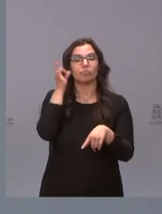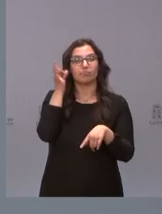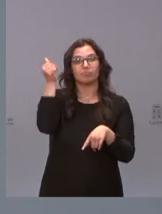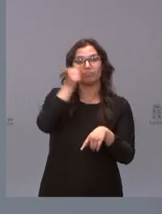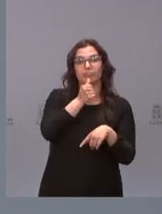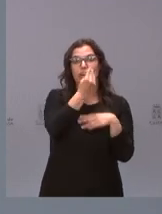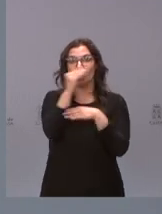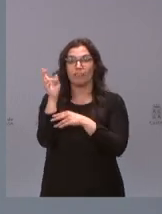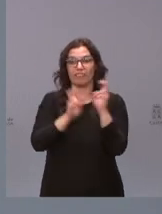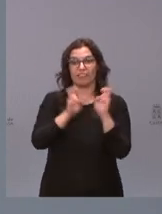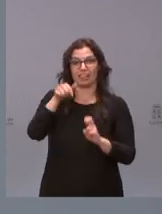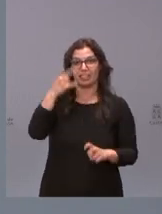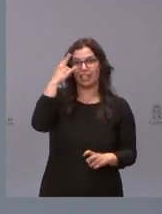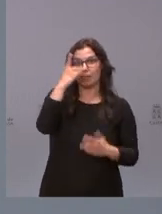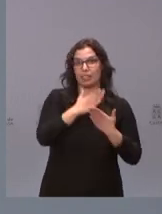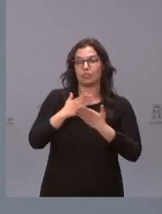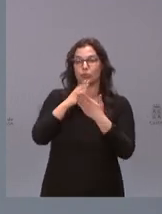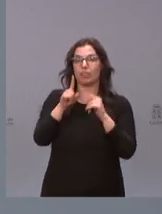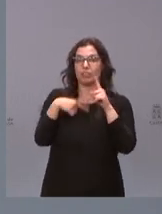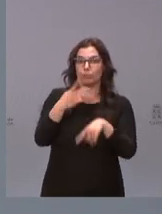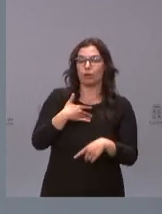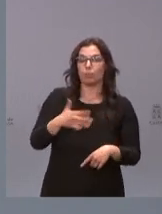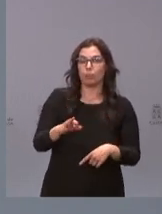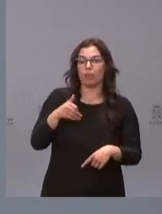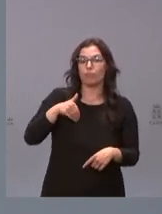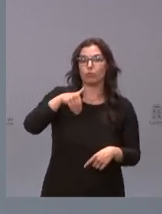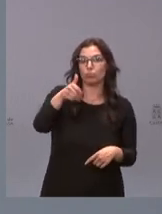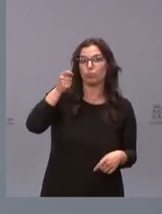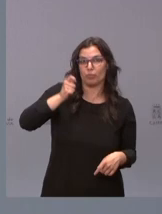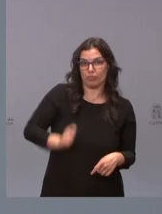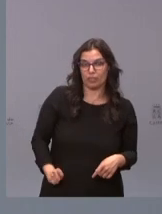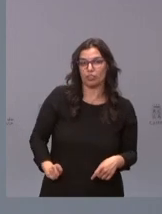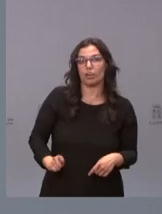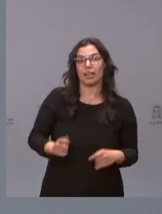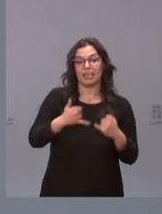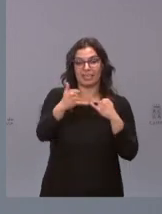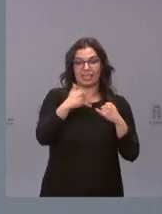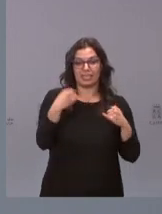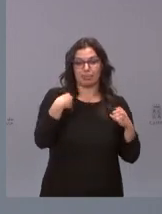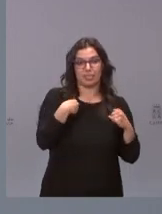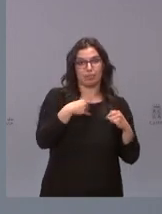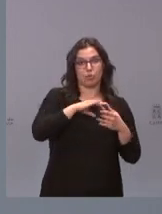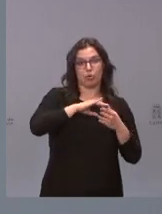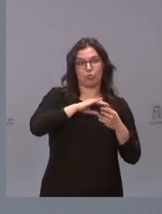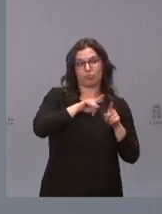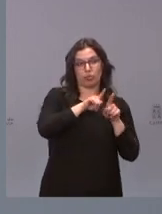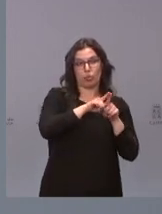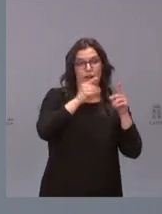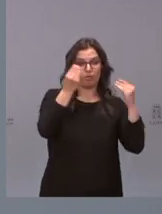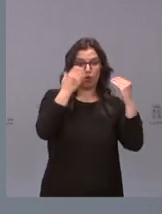Salamanca puedan desarrollar su futuro profesional en las líneas en las que están formándose